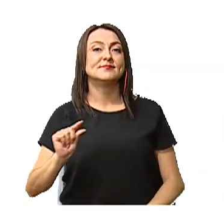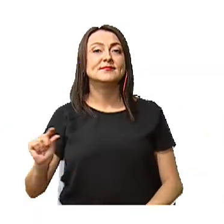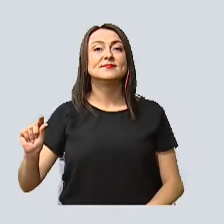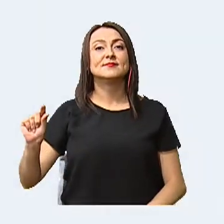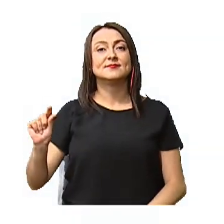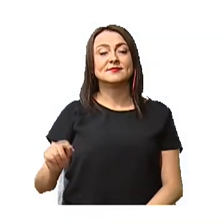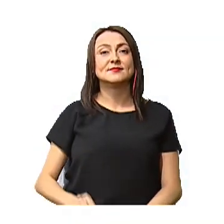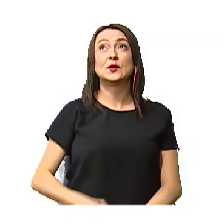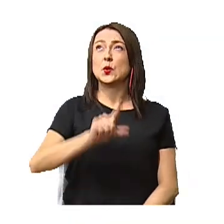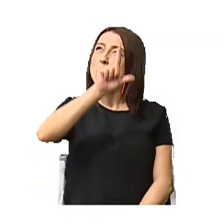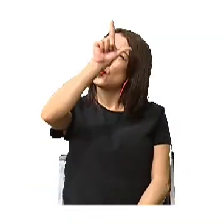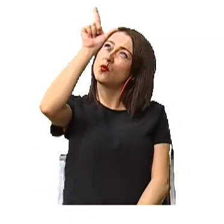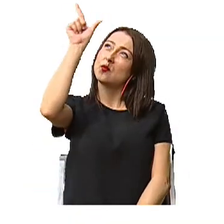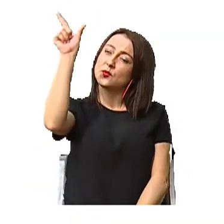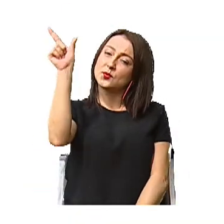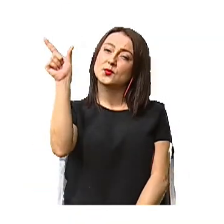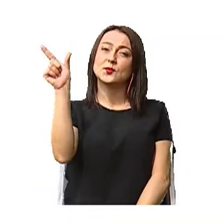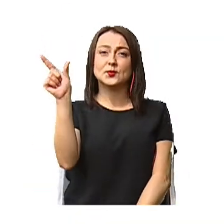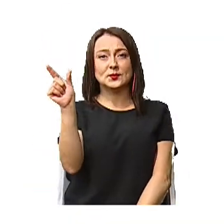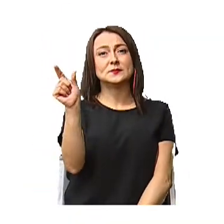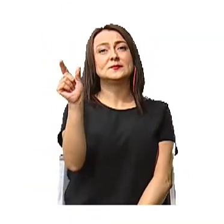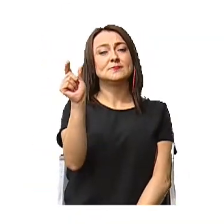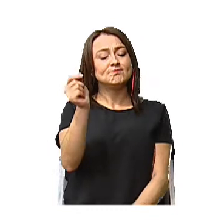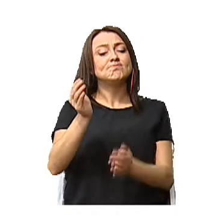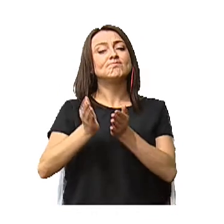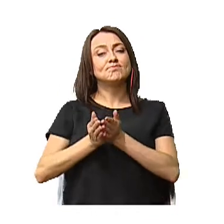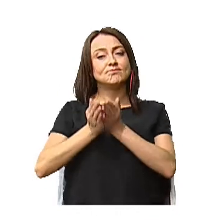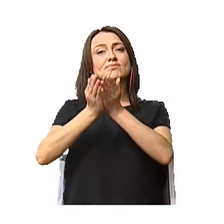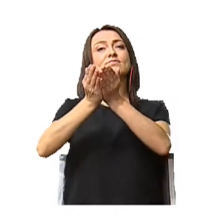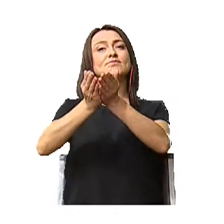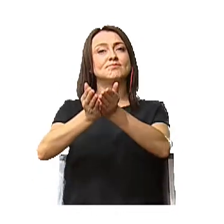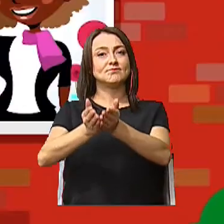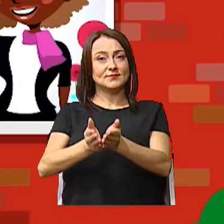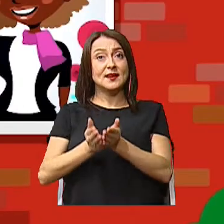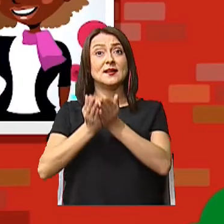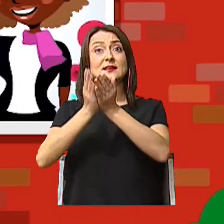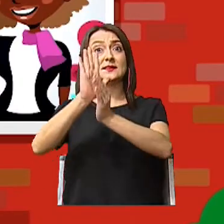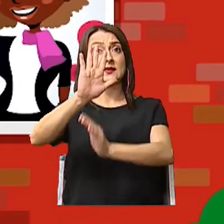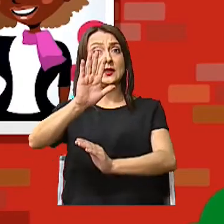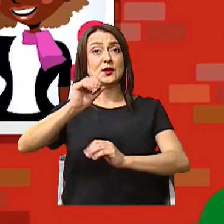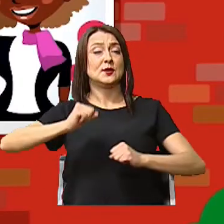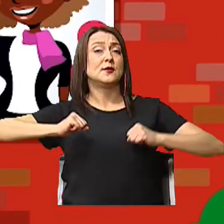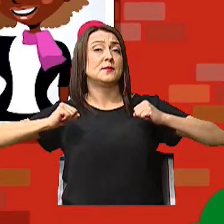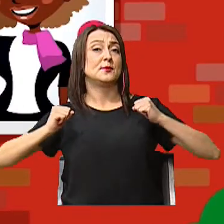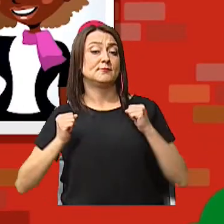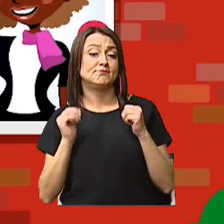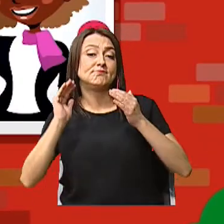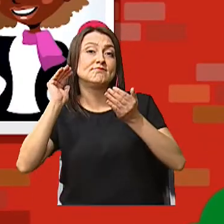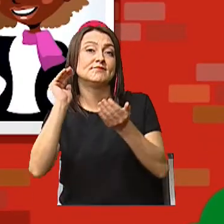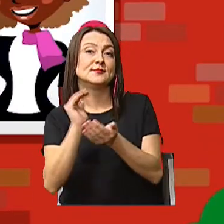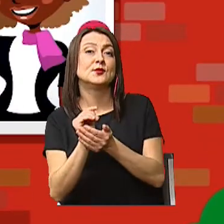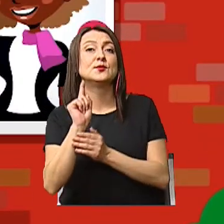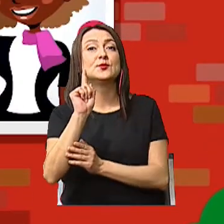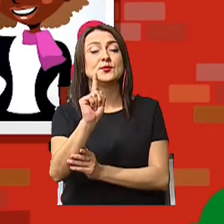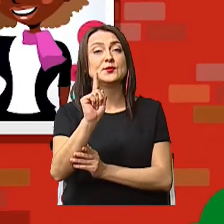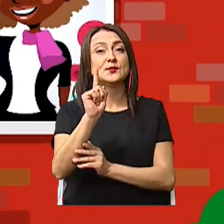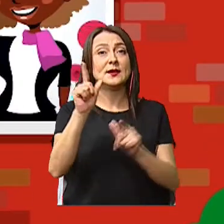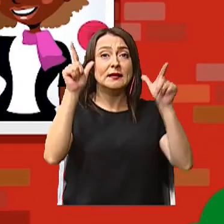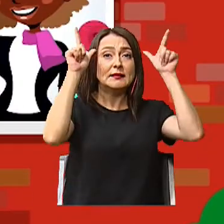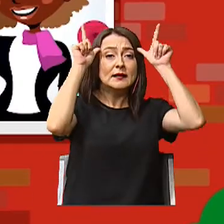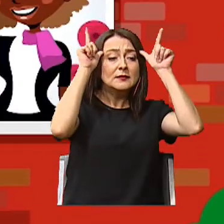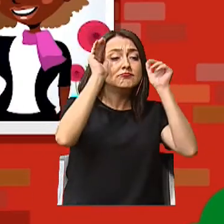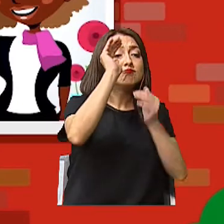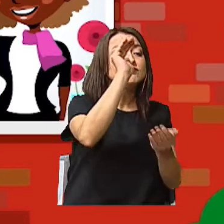Luna, lunera, cascabelera Cinco pollitos y